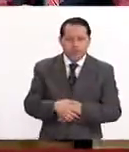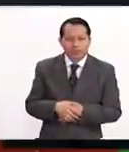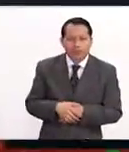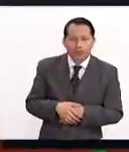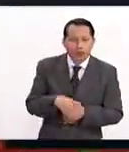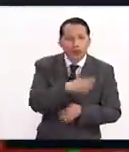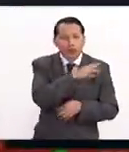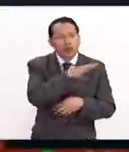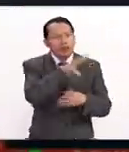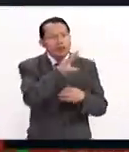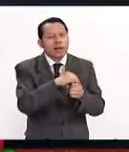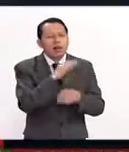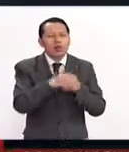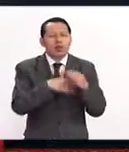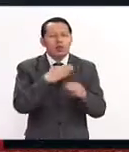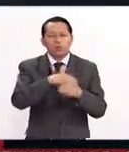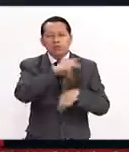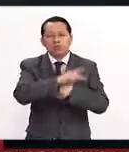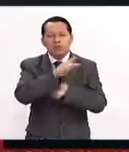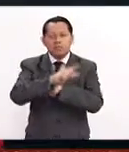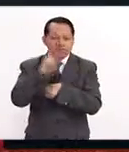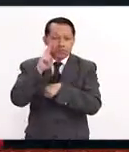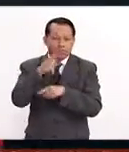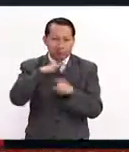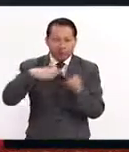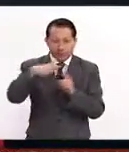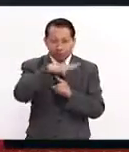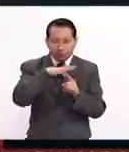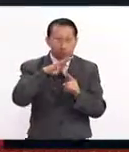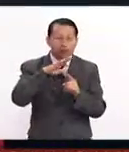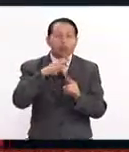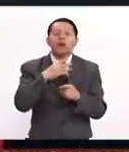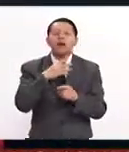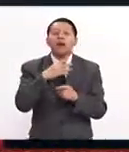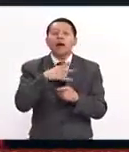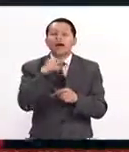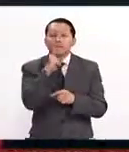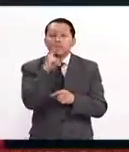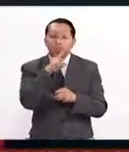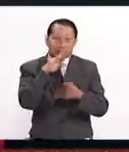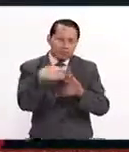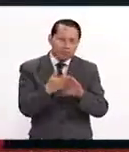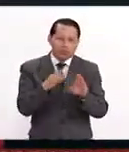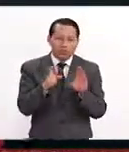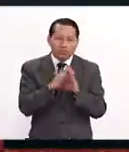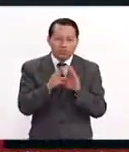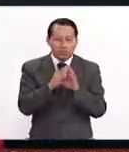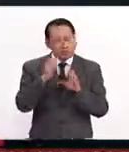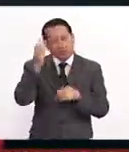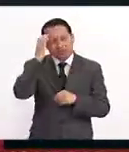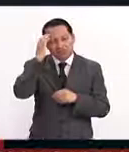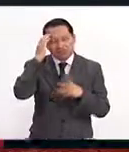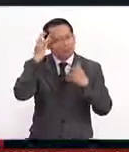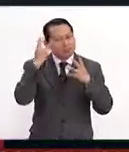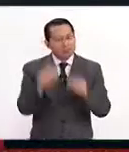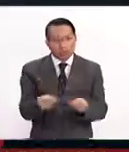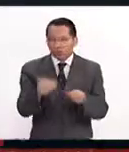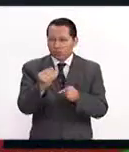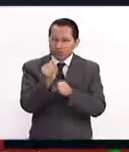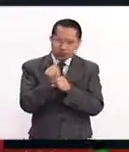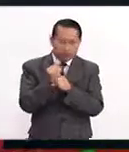vemos que el impacto del ambiente sobre las vías respiratorias, bueno es conocido en muchísimos estudios